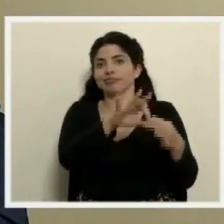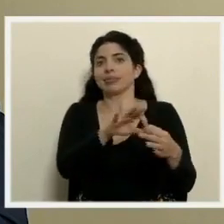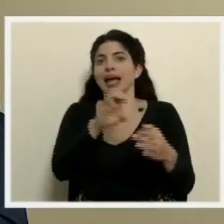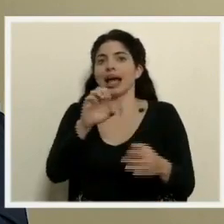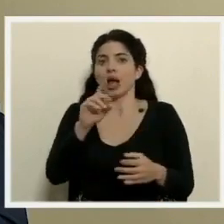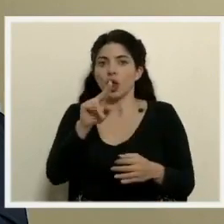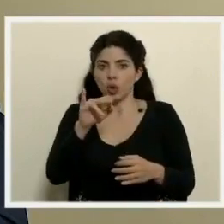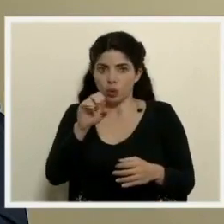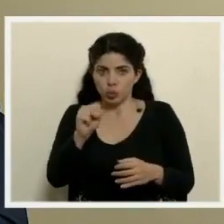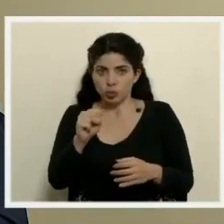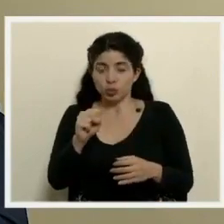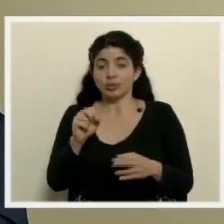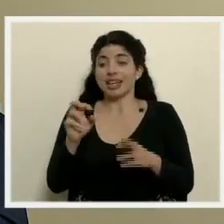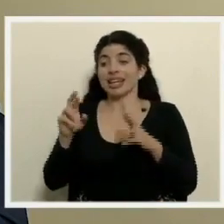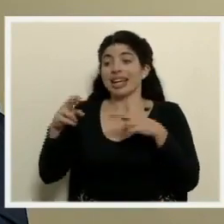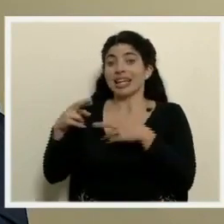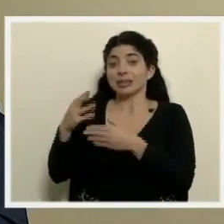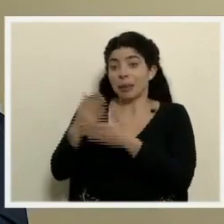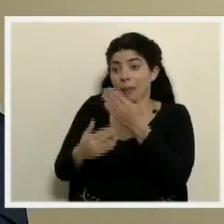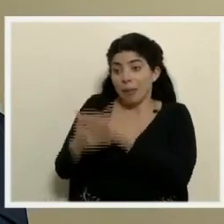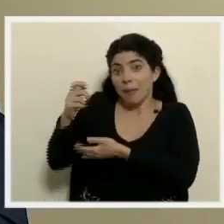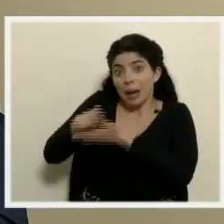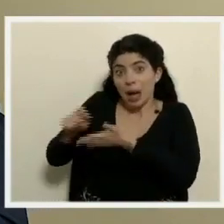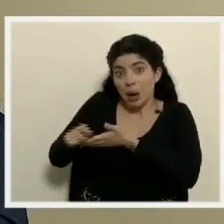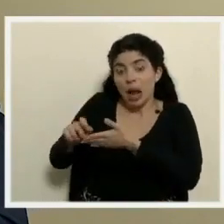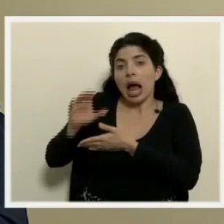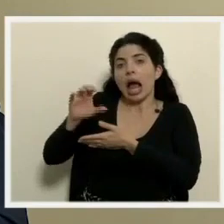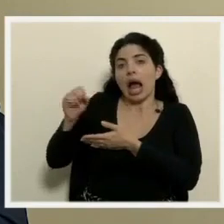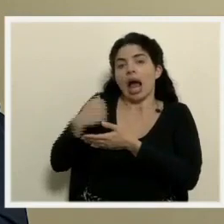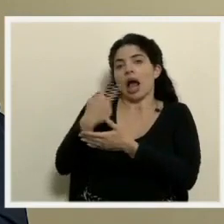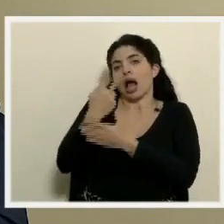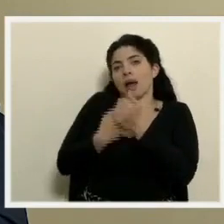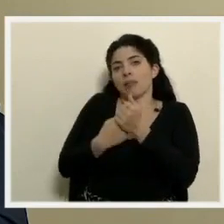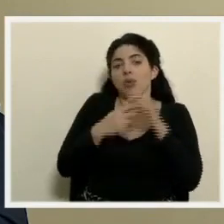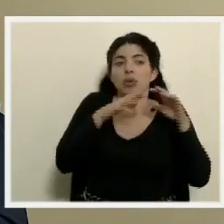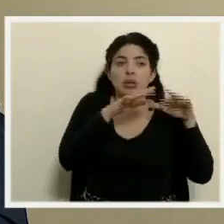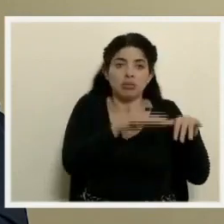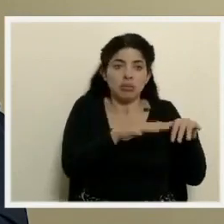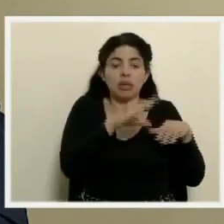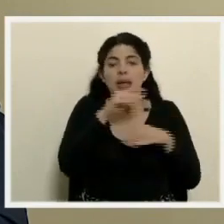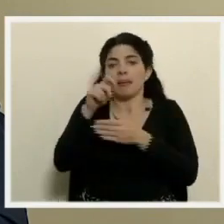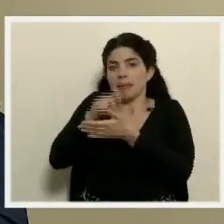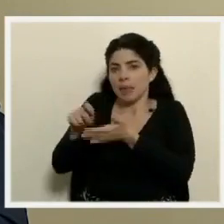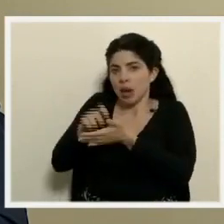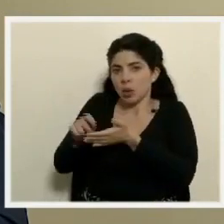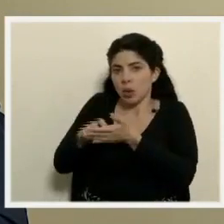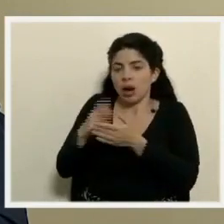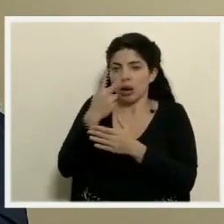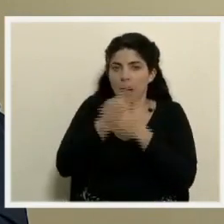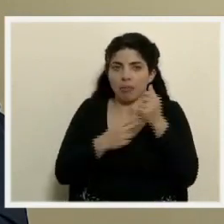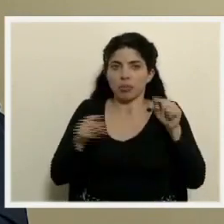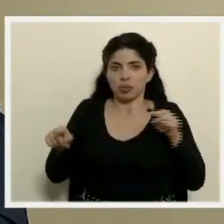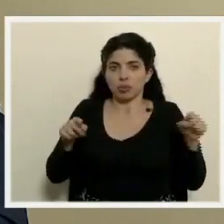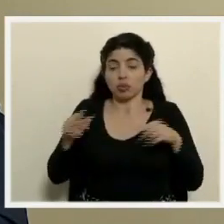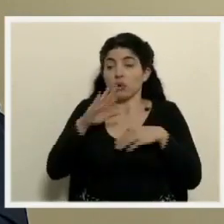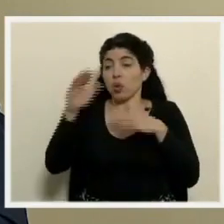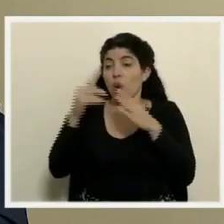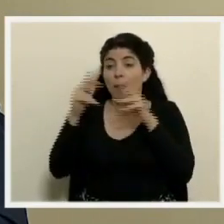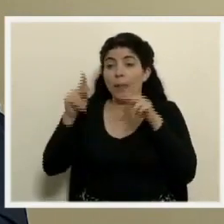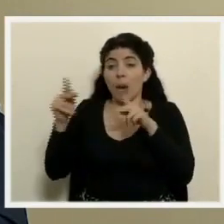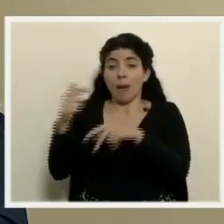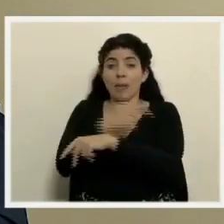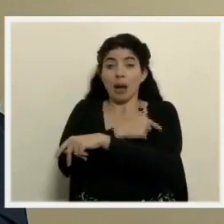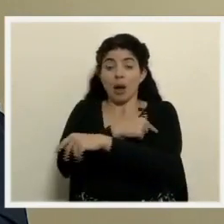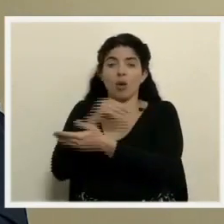registra además de los registros también manuales. La caja lleva un control de las dos formas, tanto manual como electrónico de todas las personas que se han ido